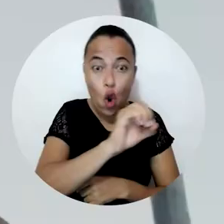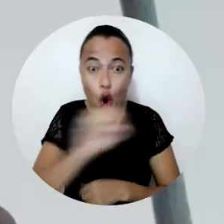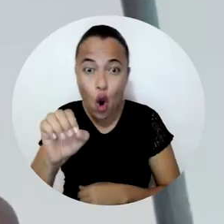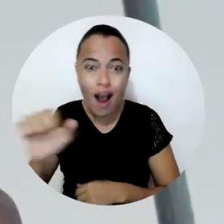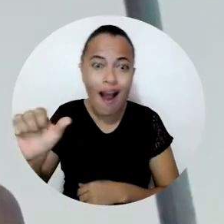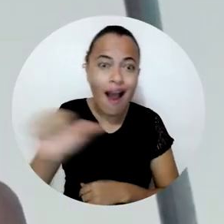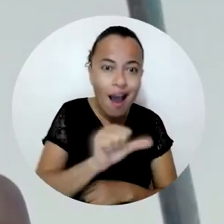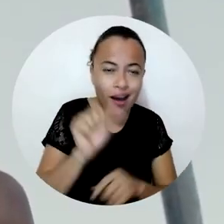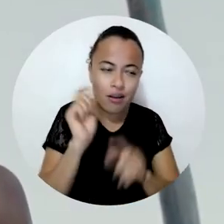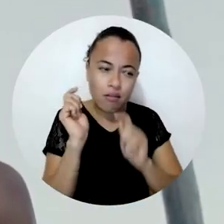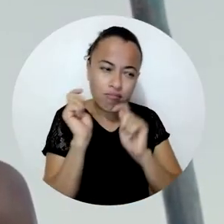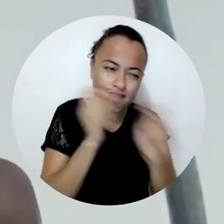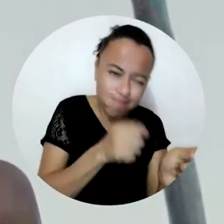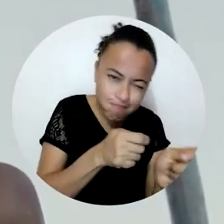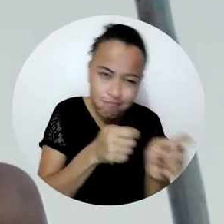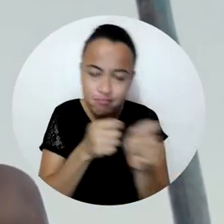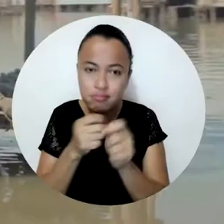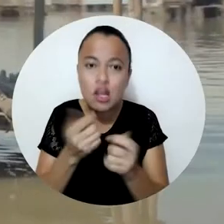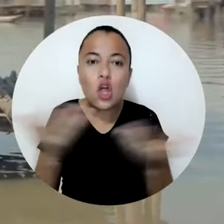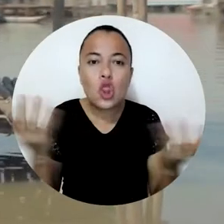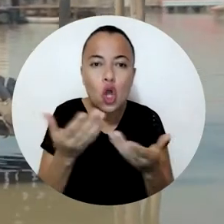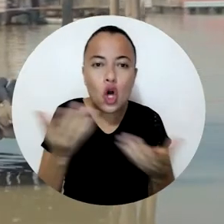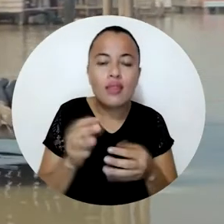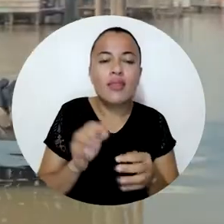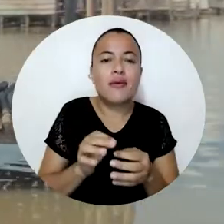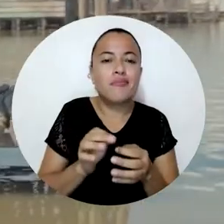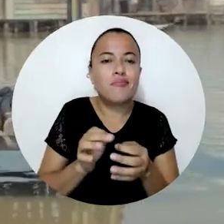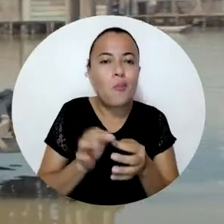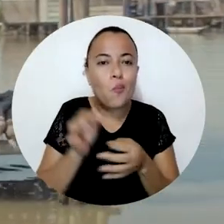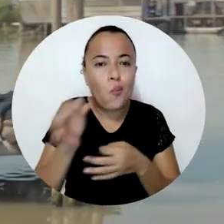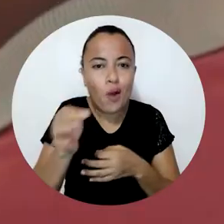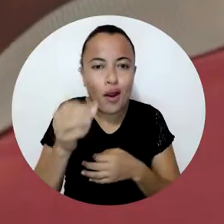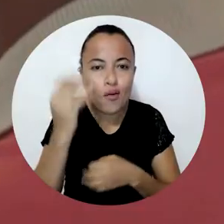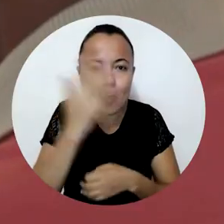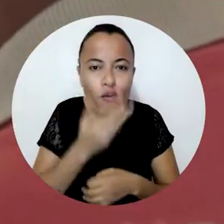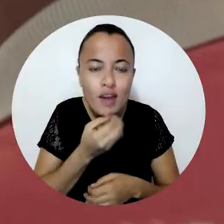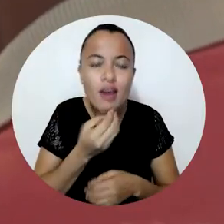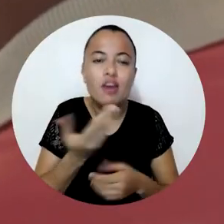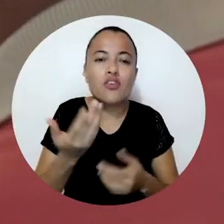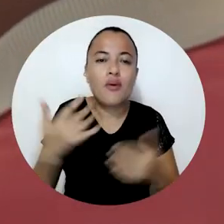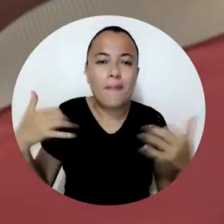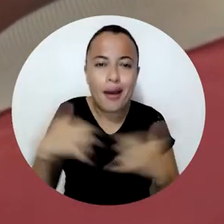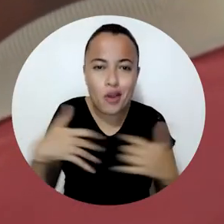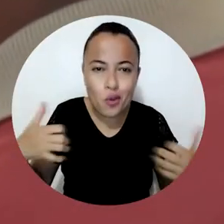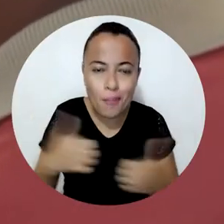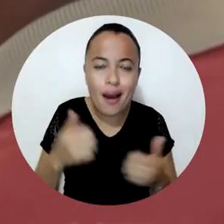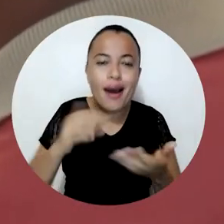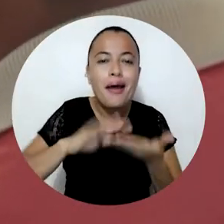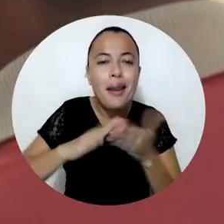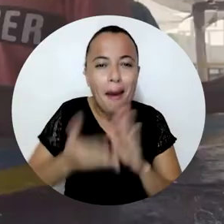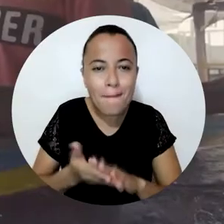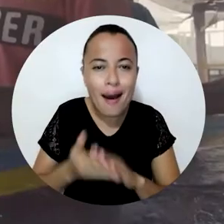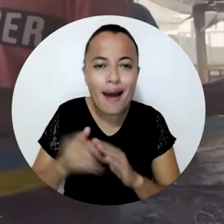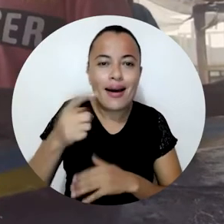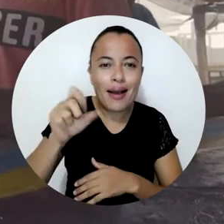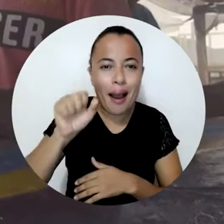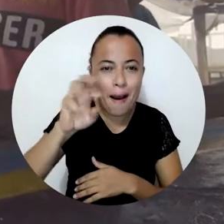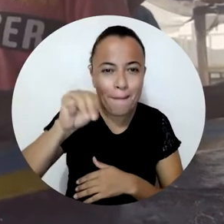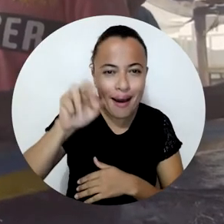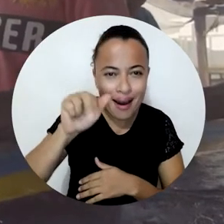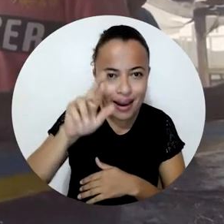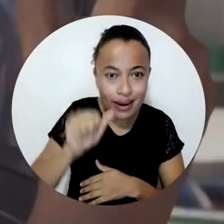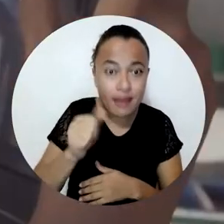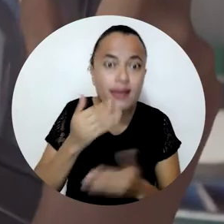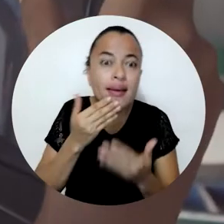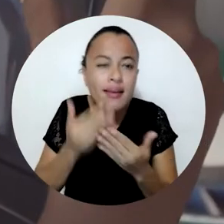municipios cesarenses como Valledupar, Pueblo Bello, Aguachica, La Paz, El Paso y Gamarra, gracias a una alianza con la